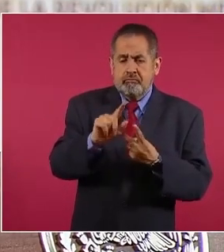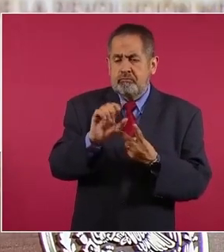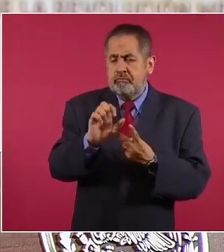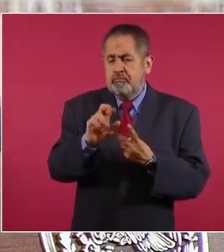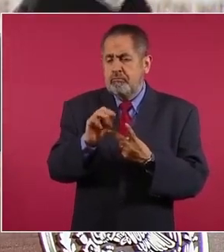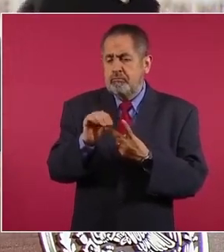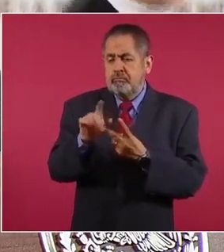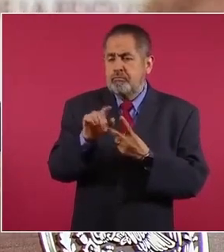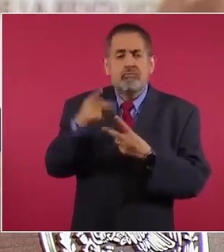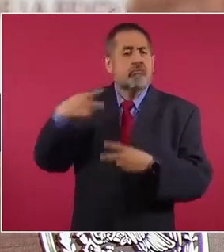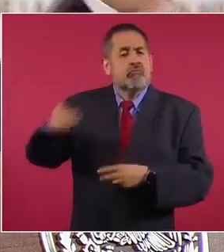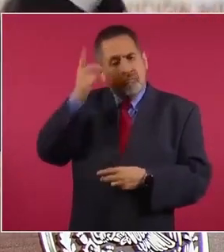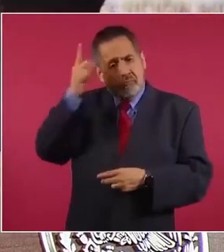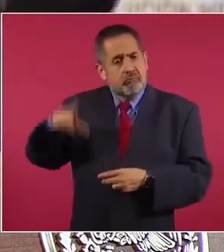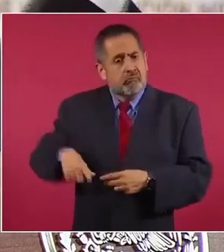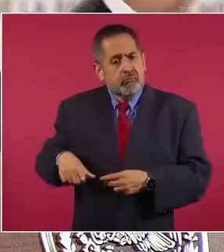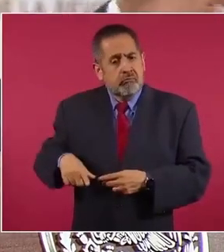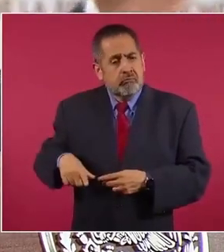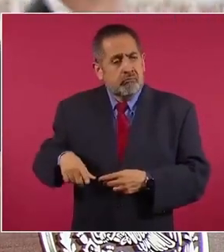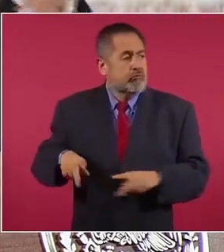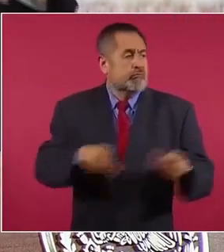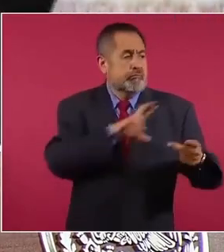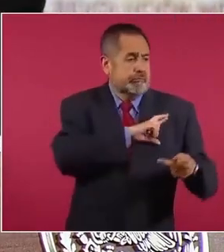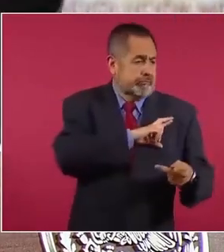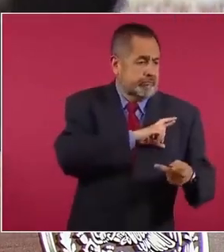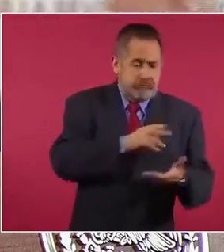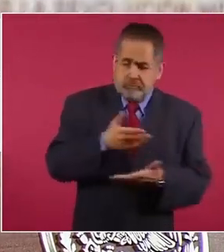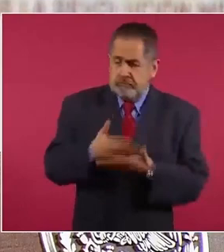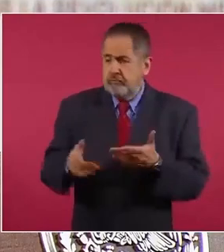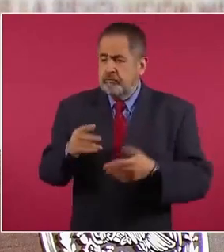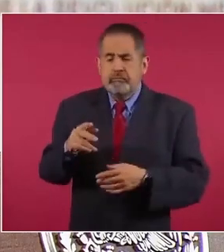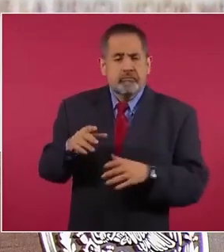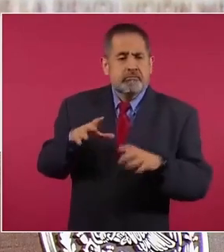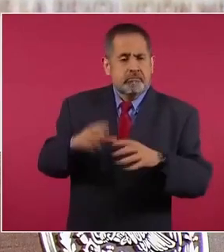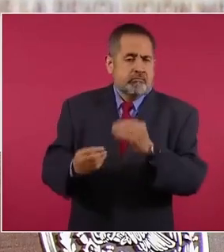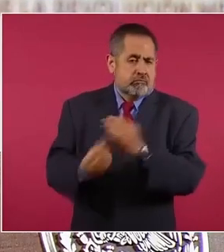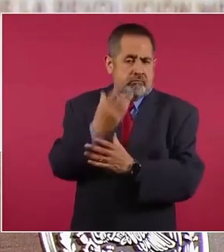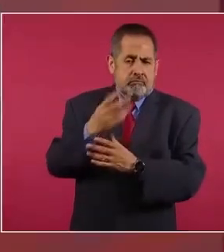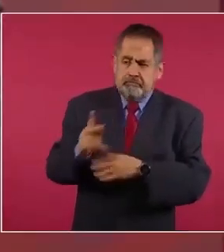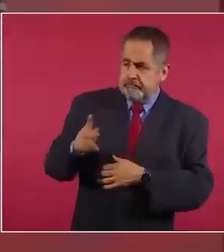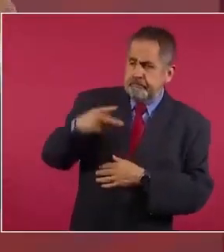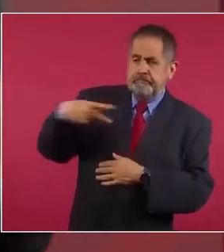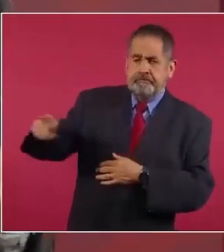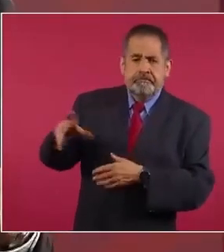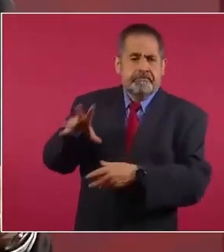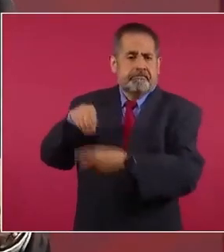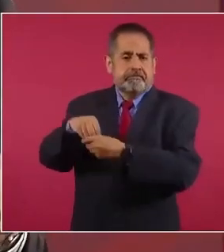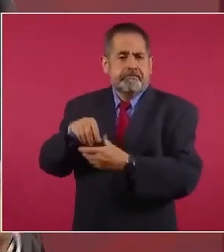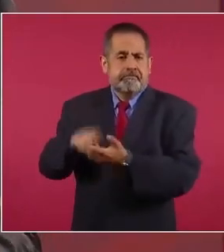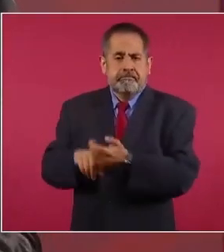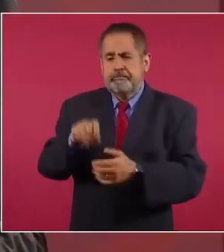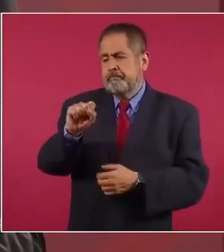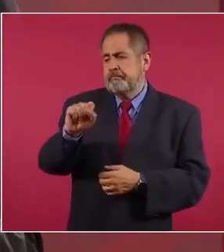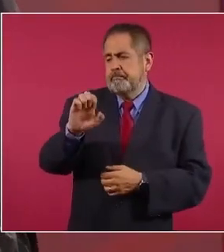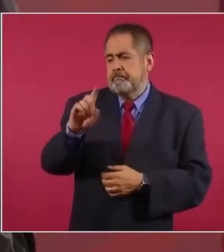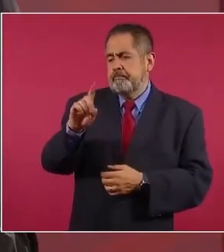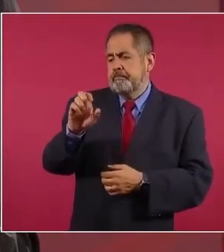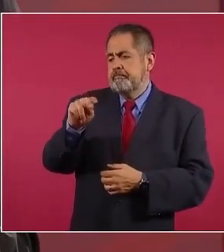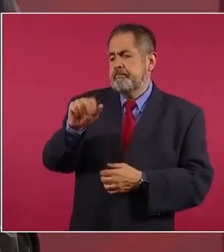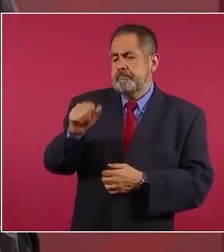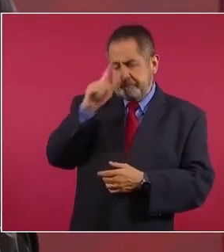y por qué va a ser una empresa de la Secretaría de Defensa pues para procurar